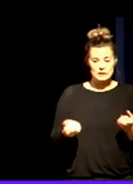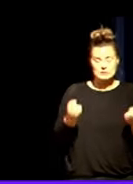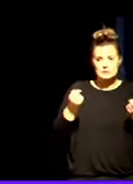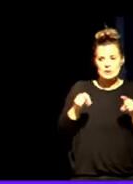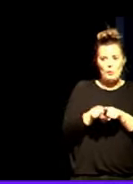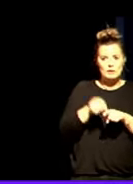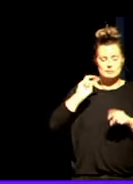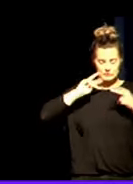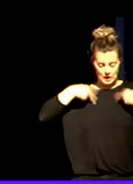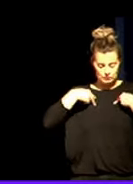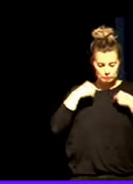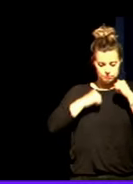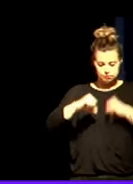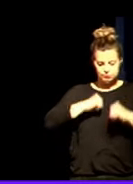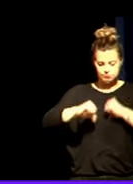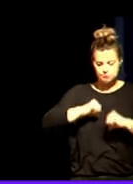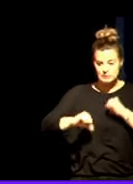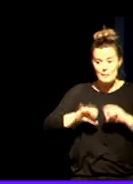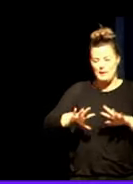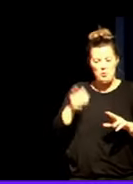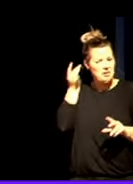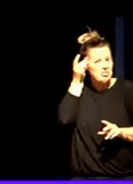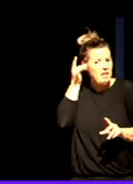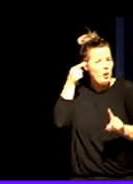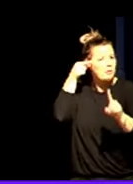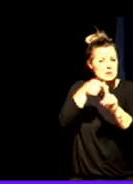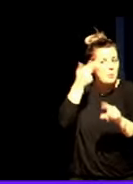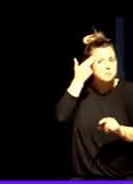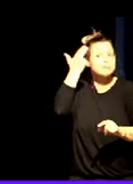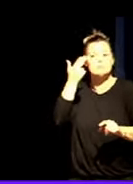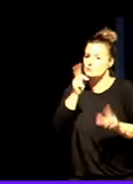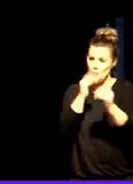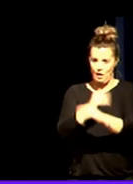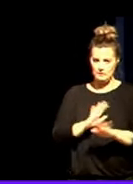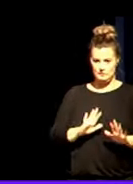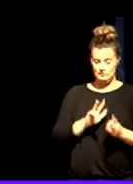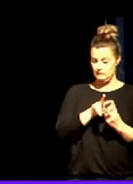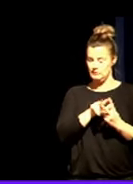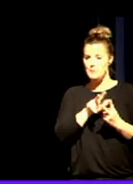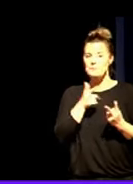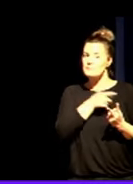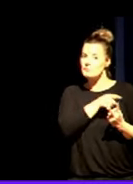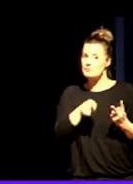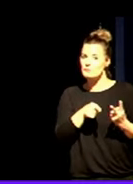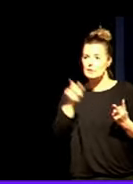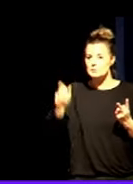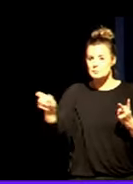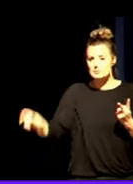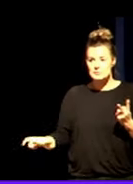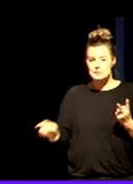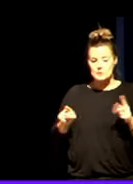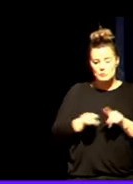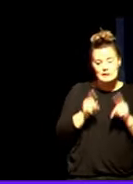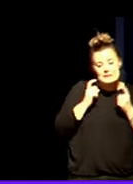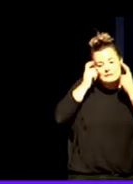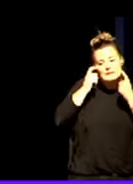deseo de morir, como la persona que lleva a cabo una tentativa de suicidio, ambas personas suelen llevar a cabo esa conducta, la autolesión o la tentativa